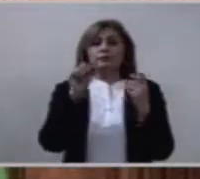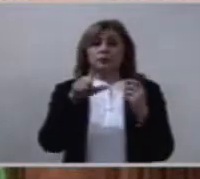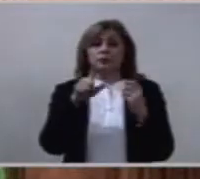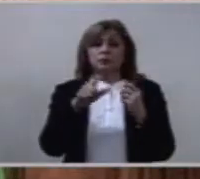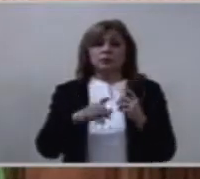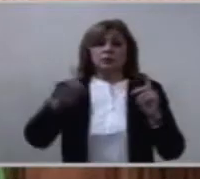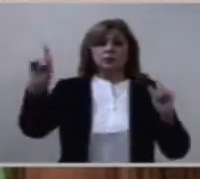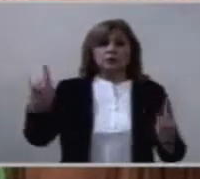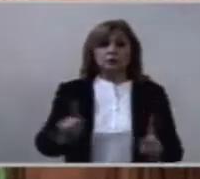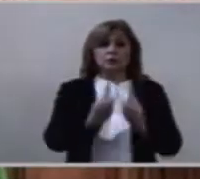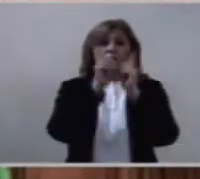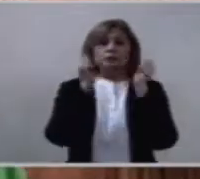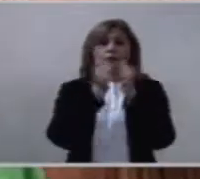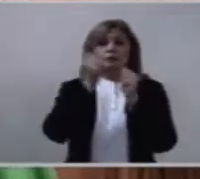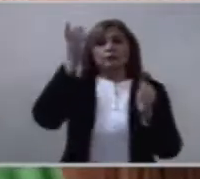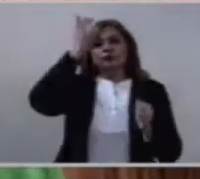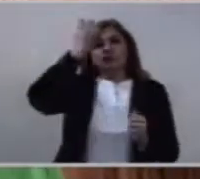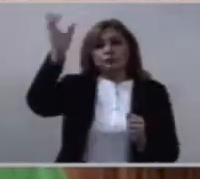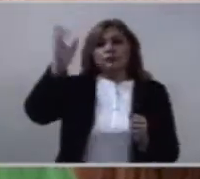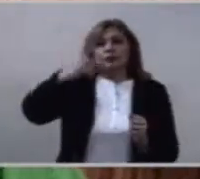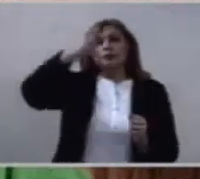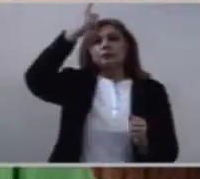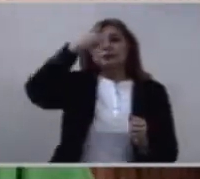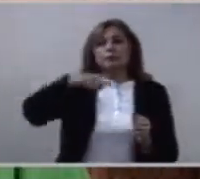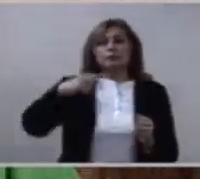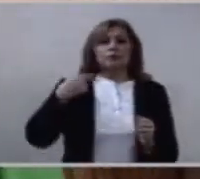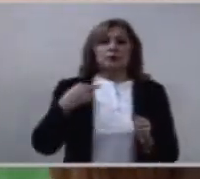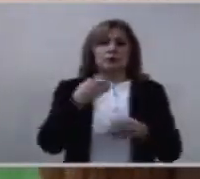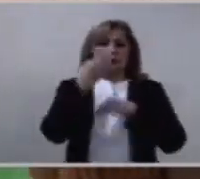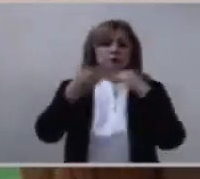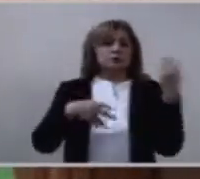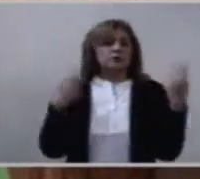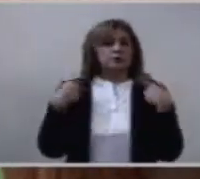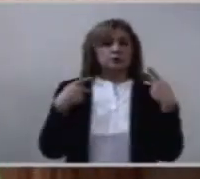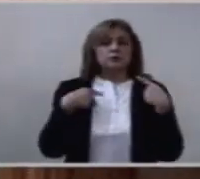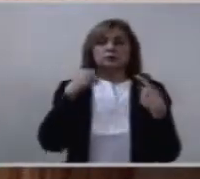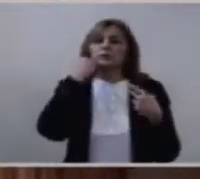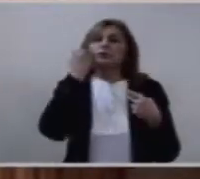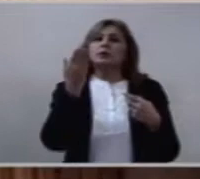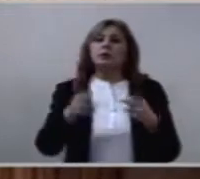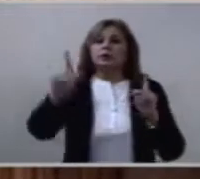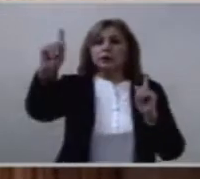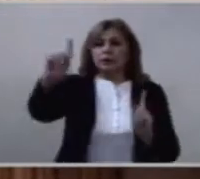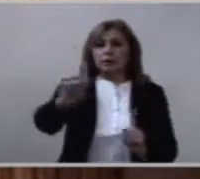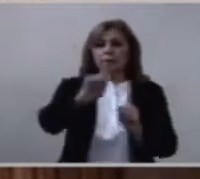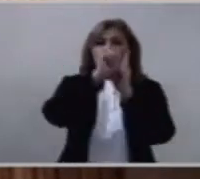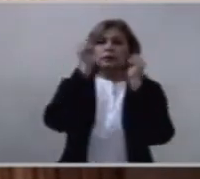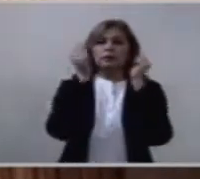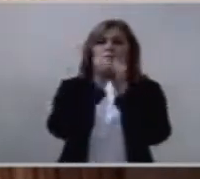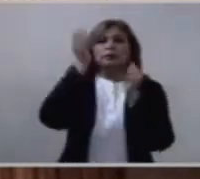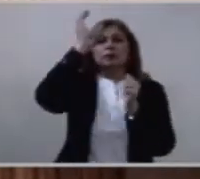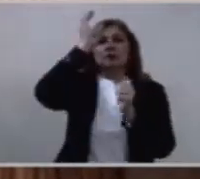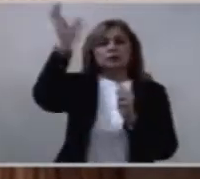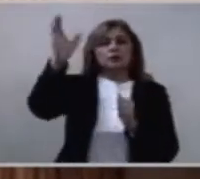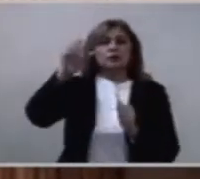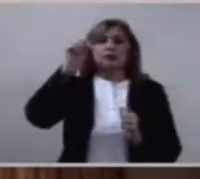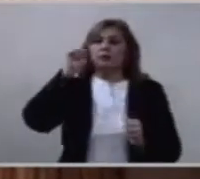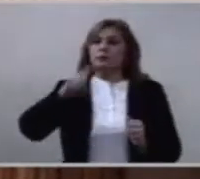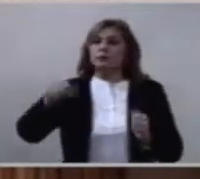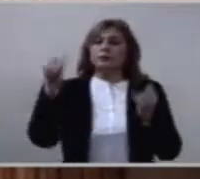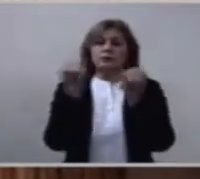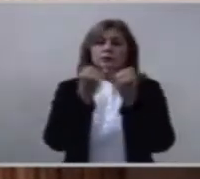Y esta es para todos sin excepción. Por eso hoy San Pablo